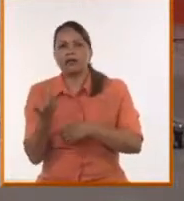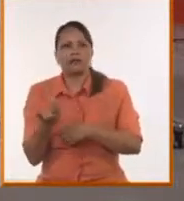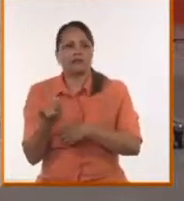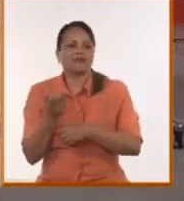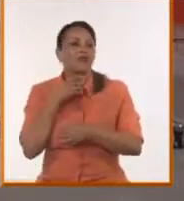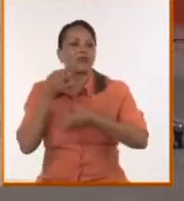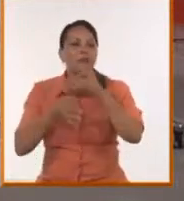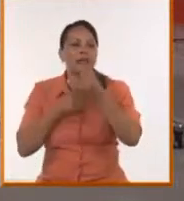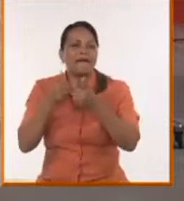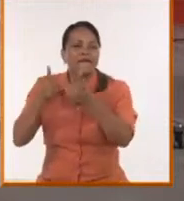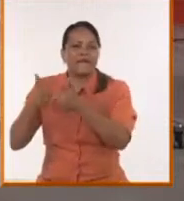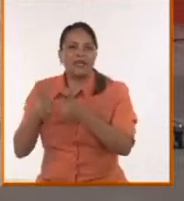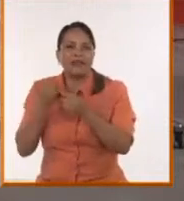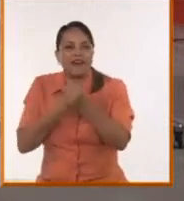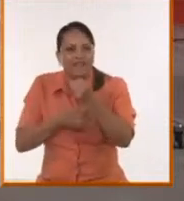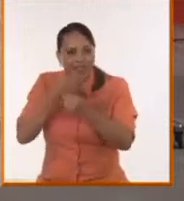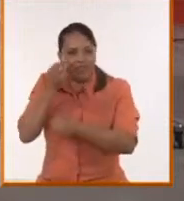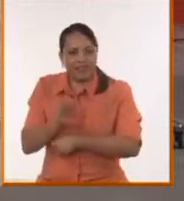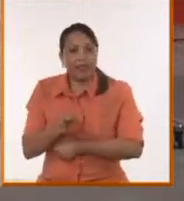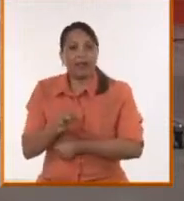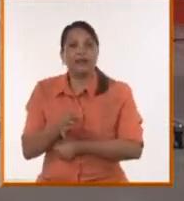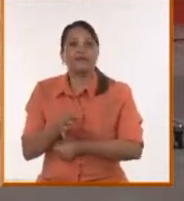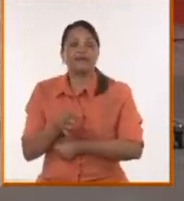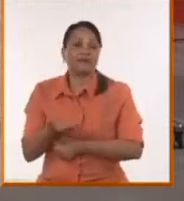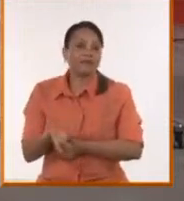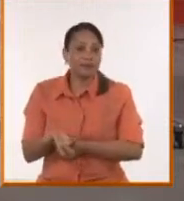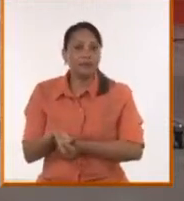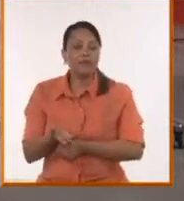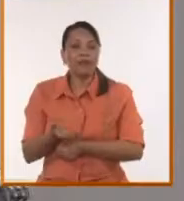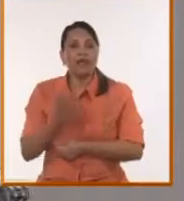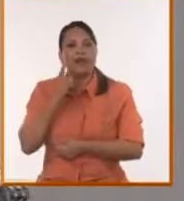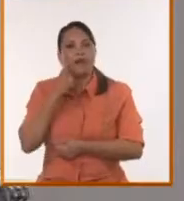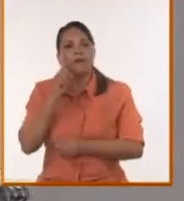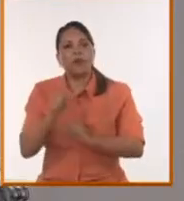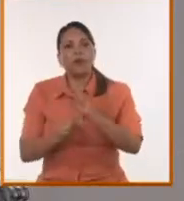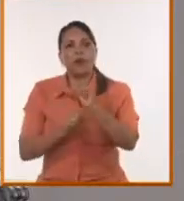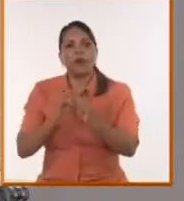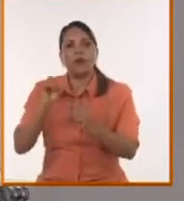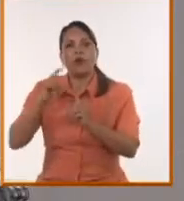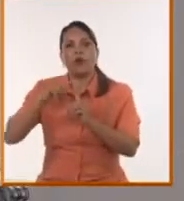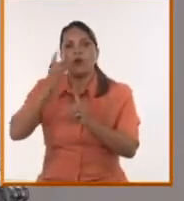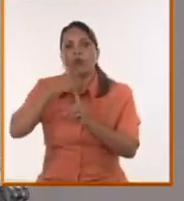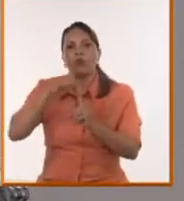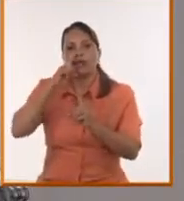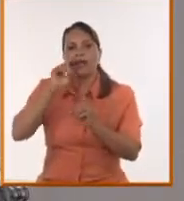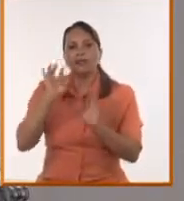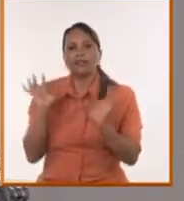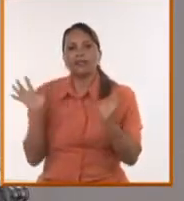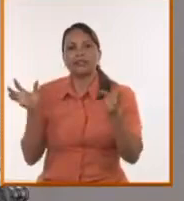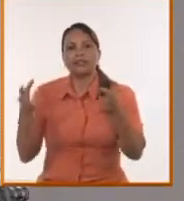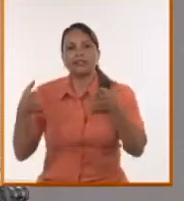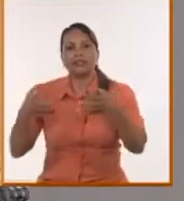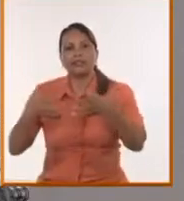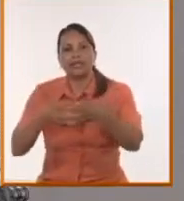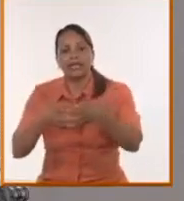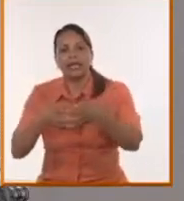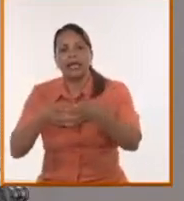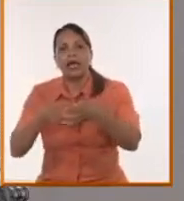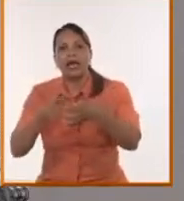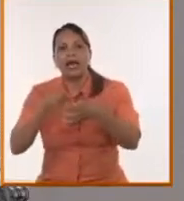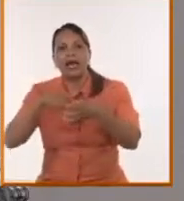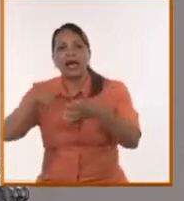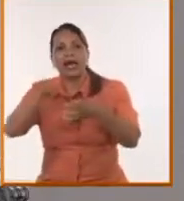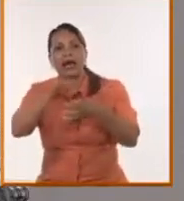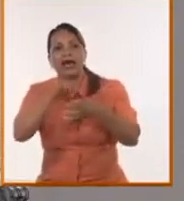contextualización, que tienes que ver con cómo la OTAN se ha ido acercando, cercando totalmente a Rusia, con vectores incluso